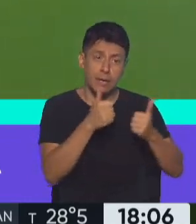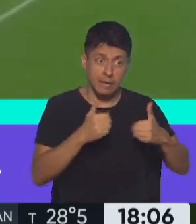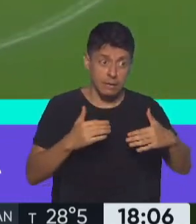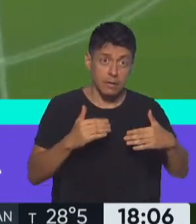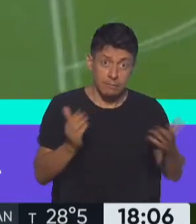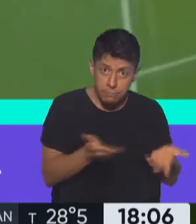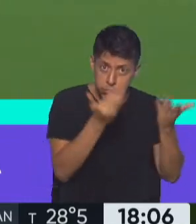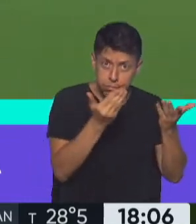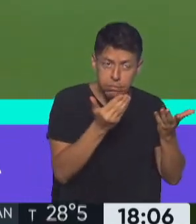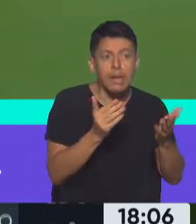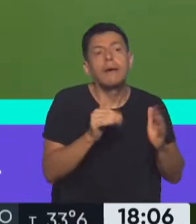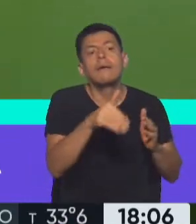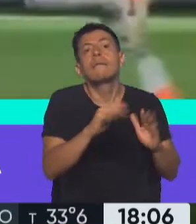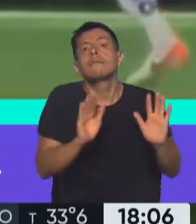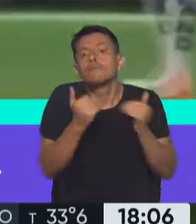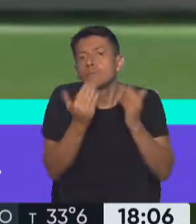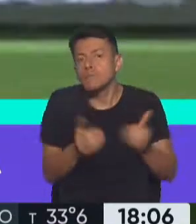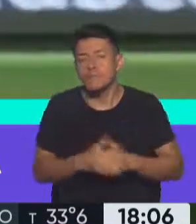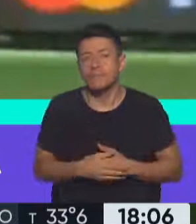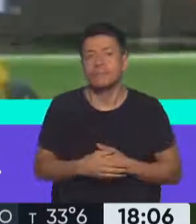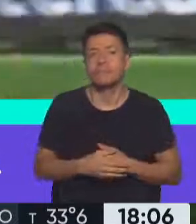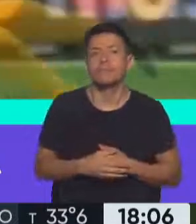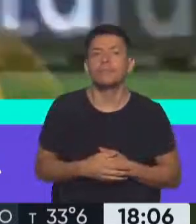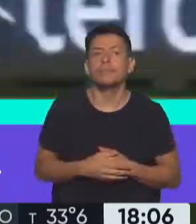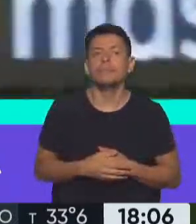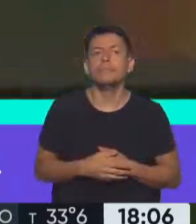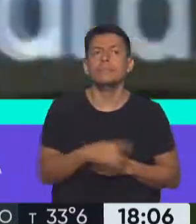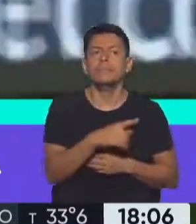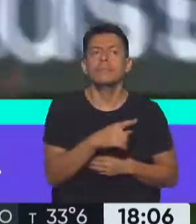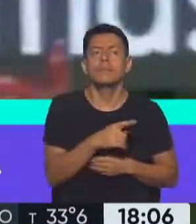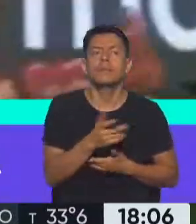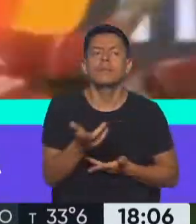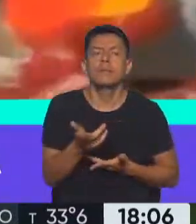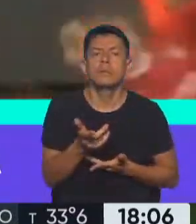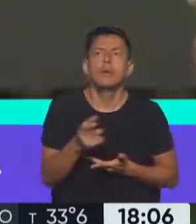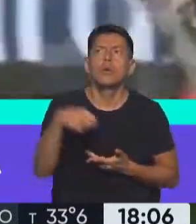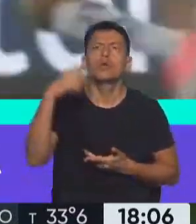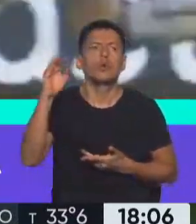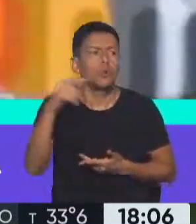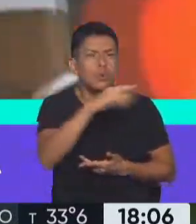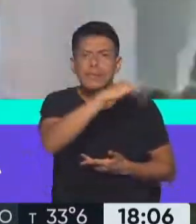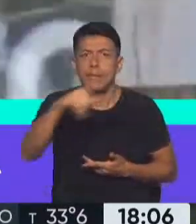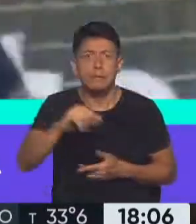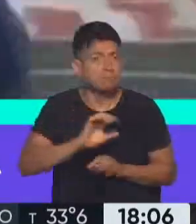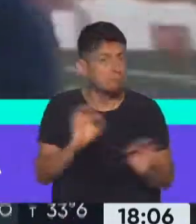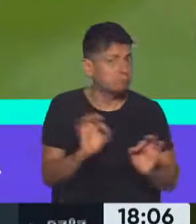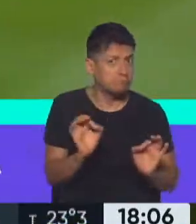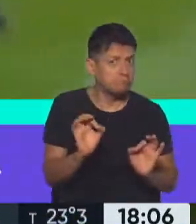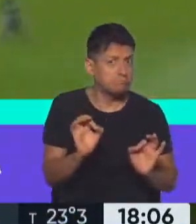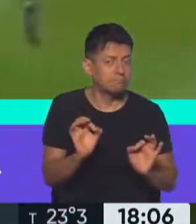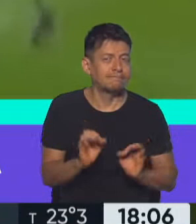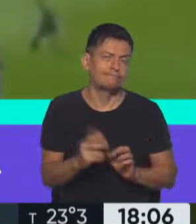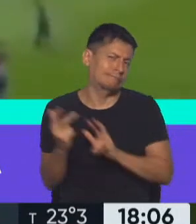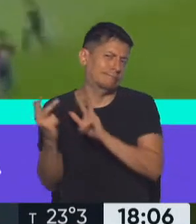veremos. O sea, además no lo quiere o no lo contrató hasta el momento ningún club. Digamos, no hay